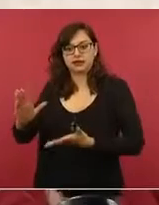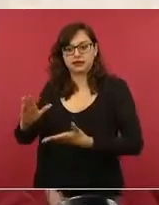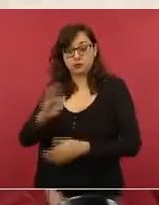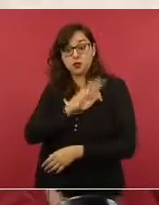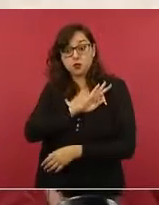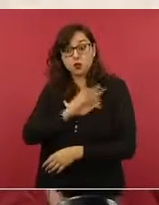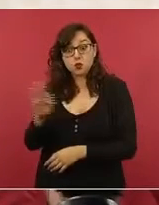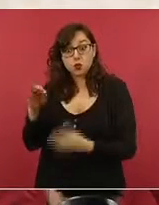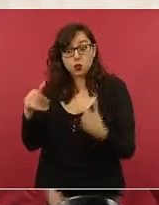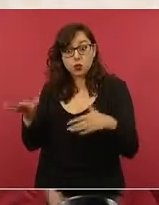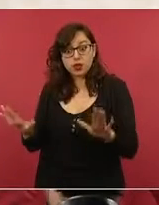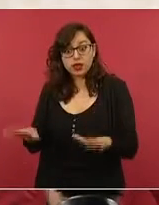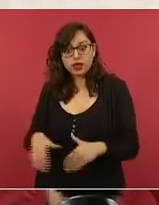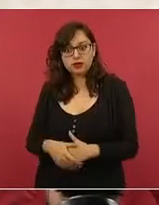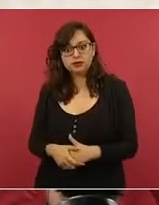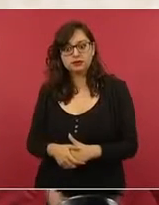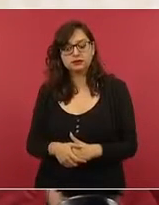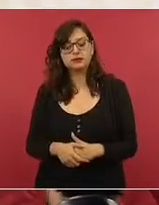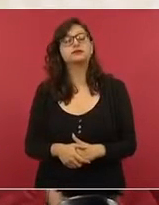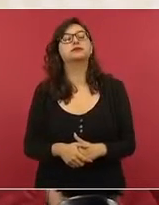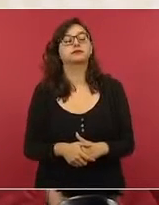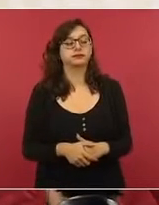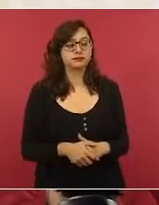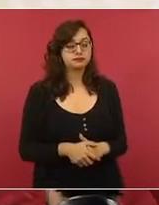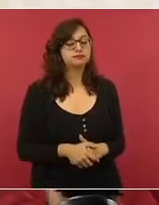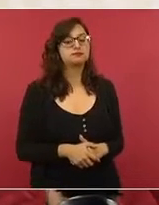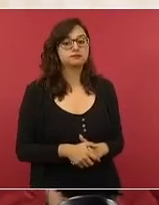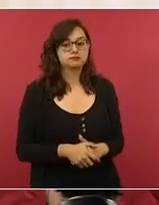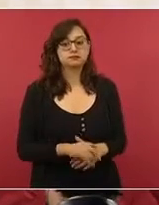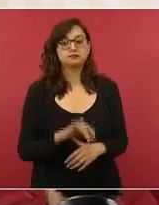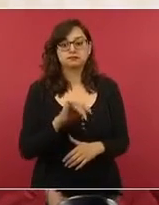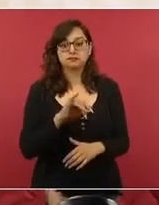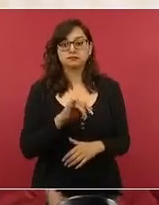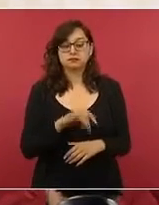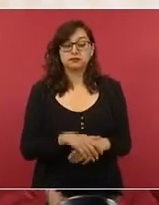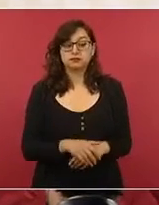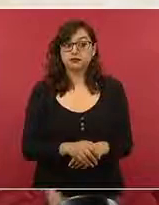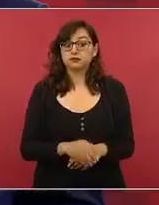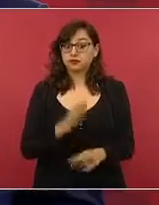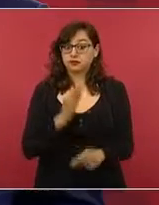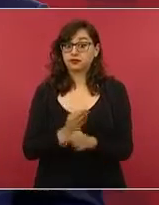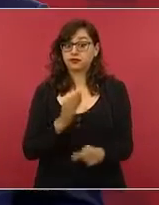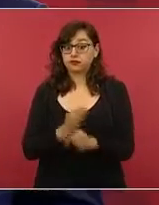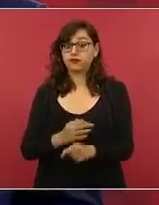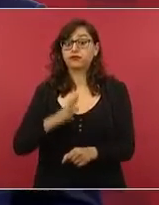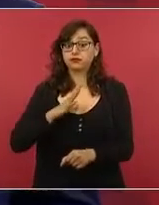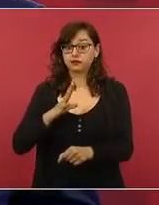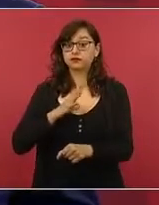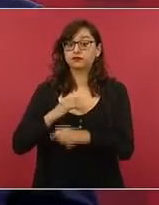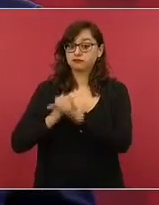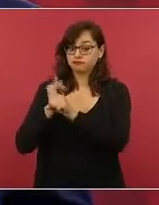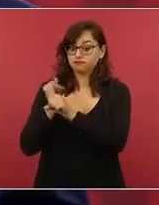Sí, es una investigación en curso que